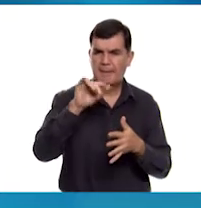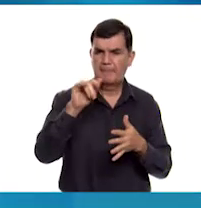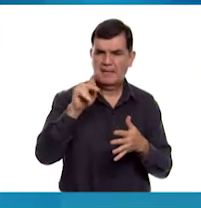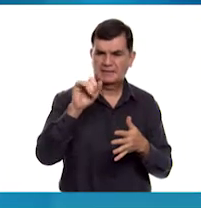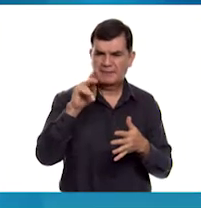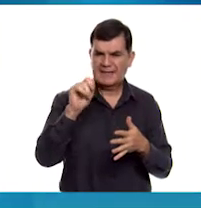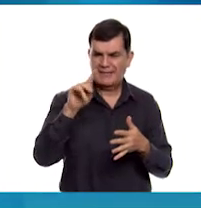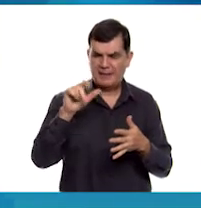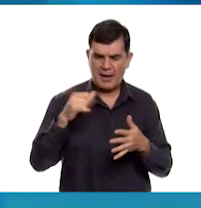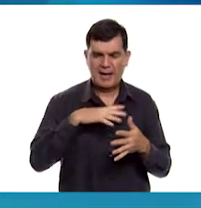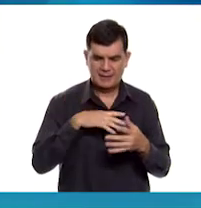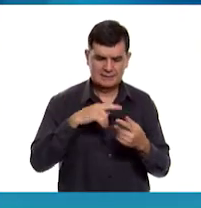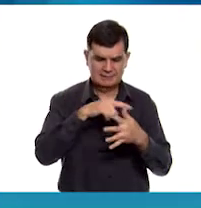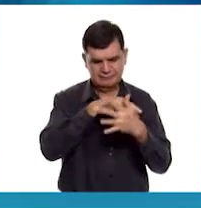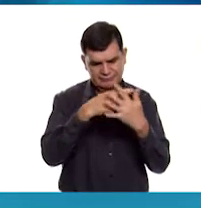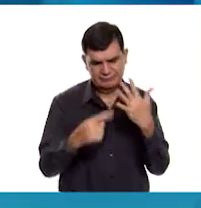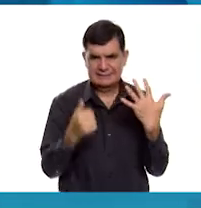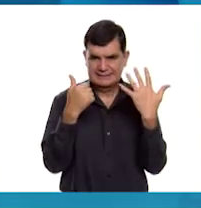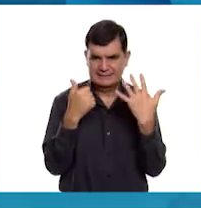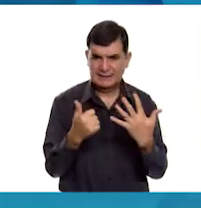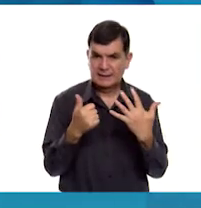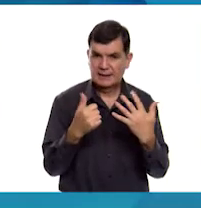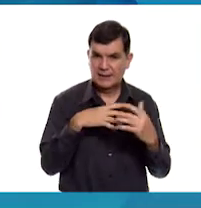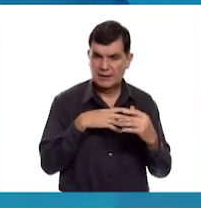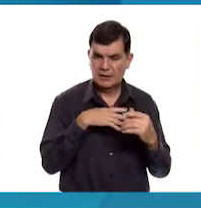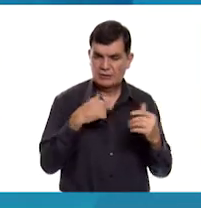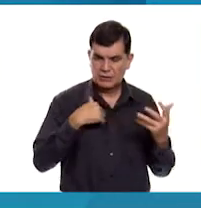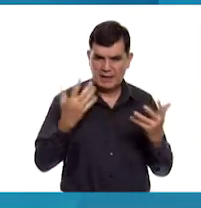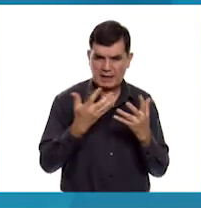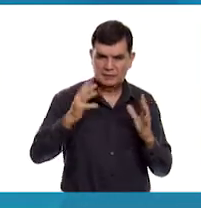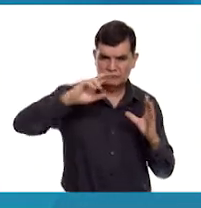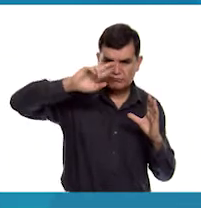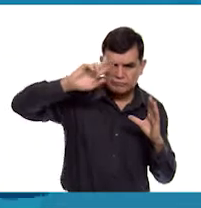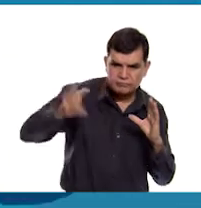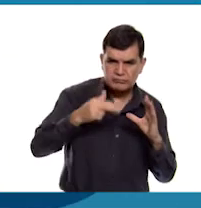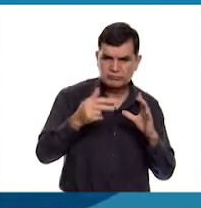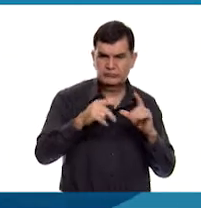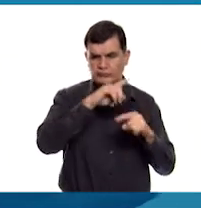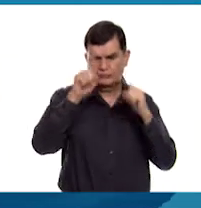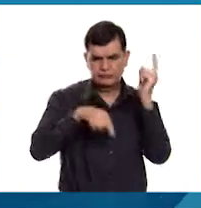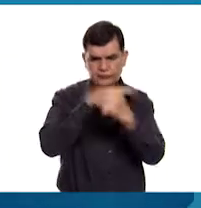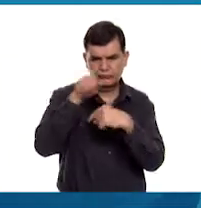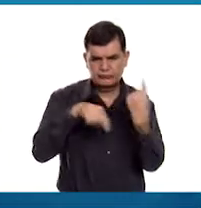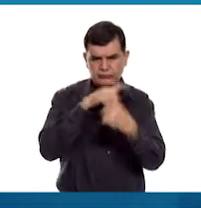perspectiva. Y hacemos girar nuestra ruleta.